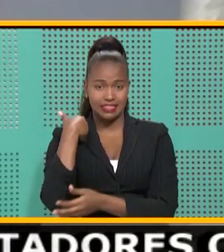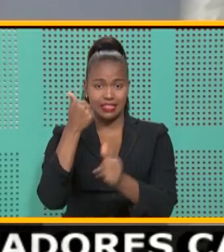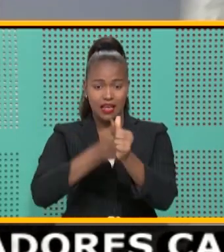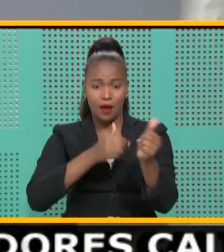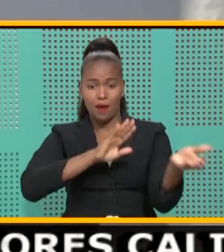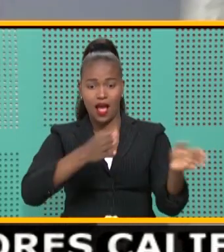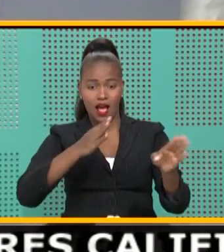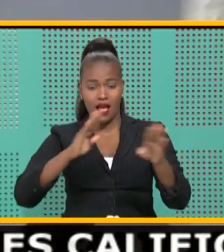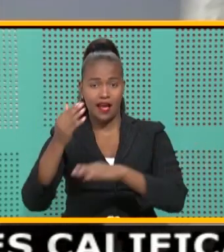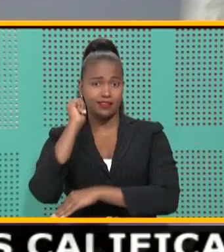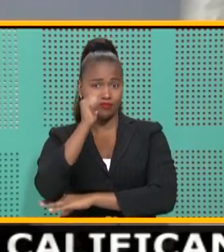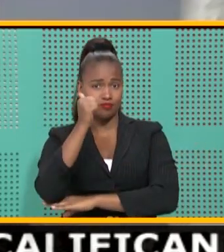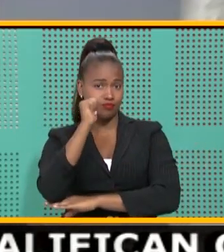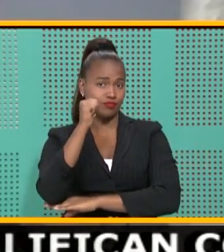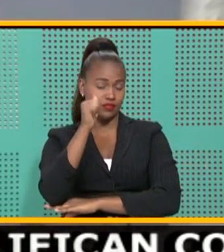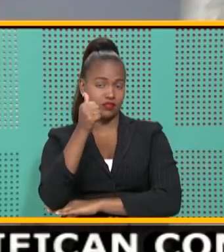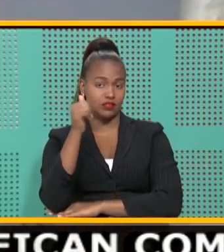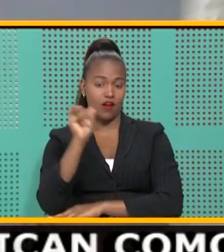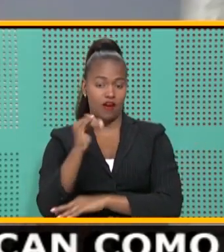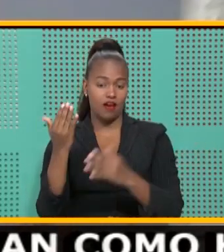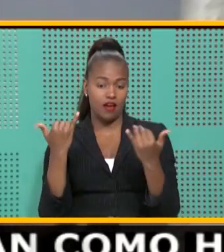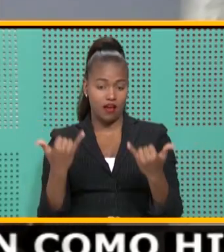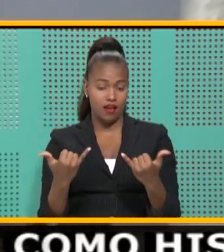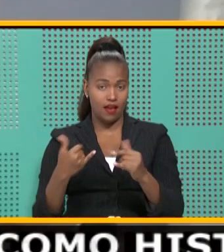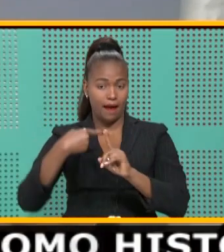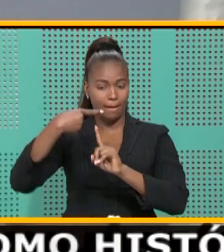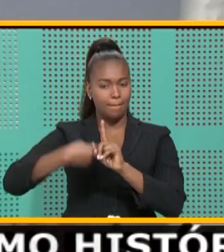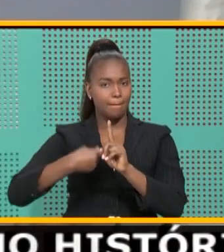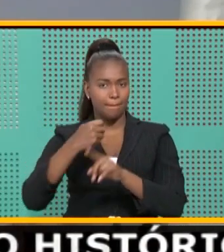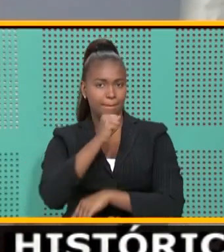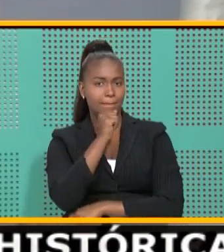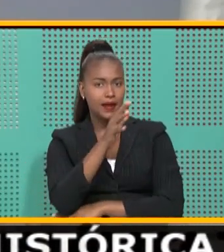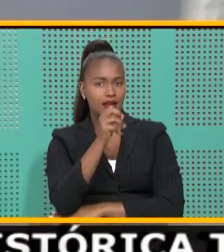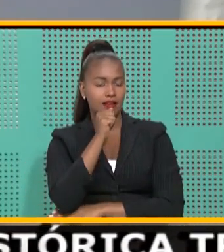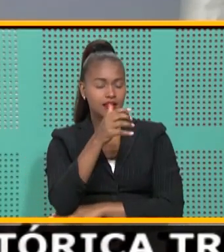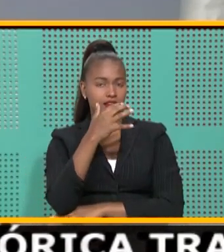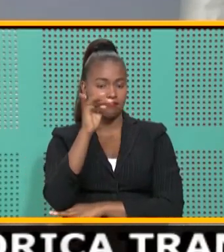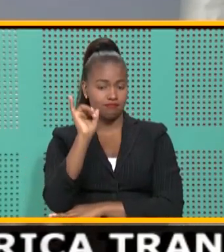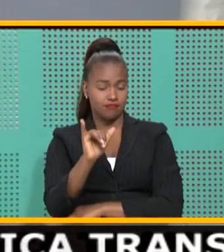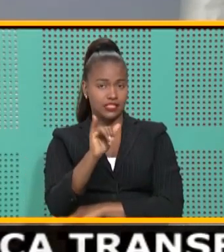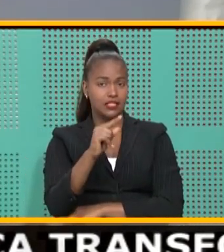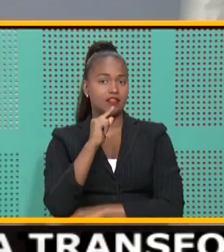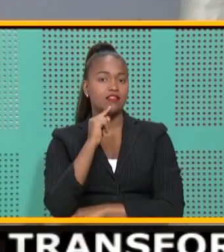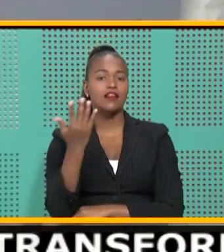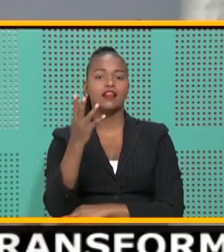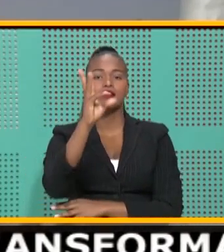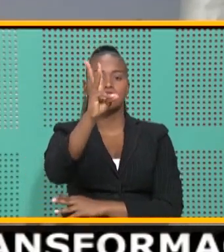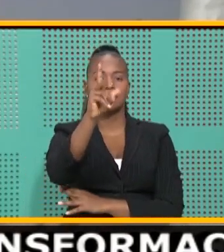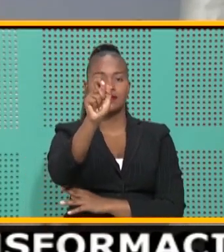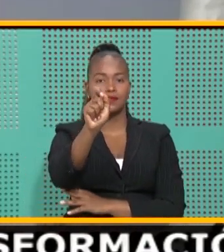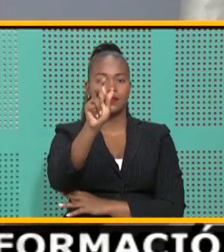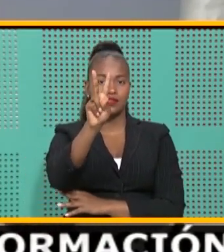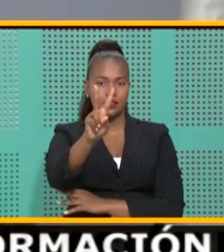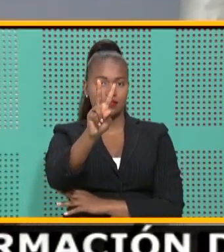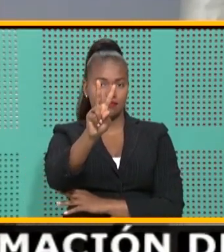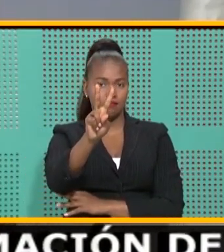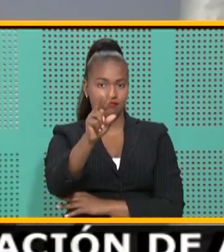Y en este mes de mayo, el mes de mayo fue de 6.2,